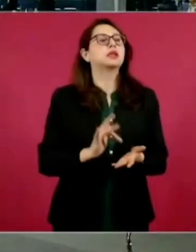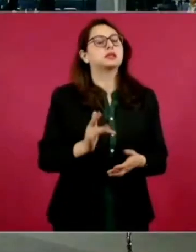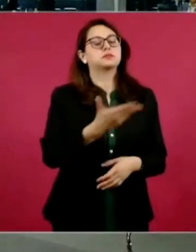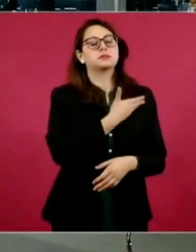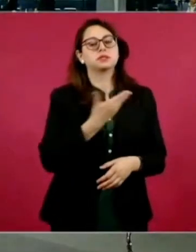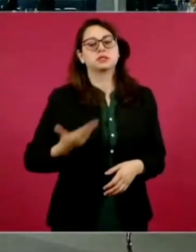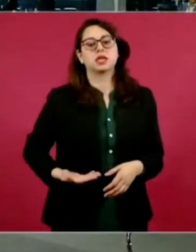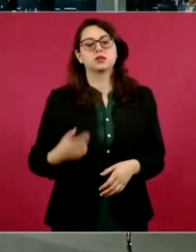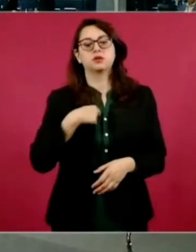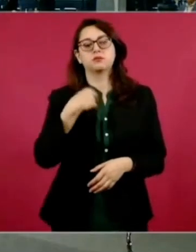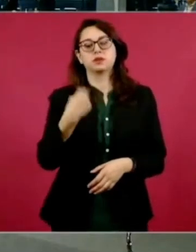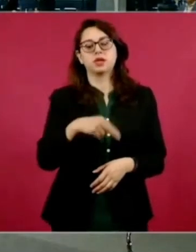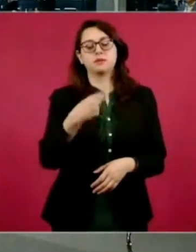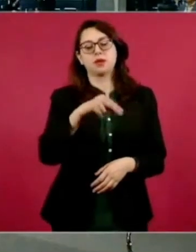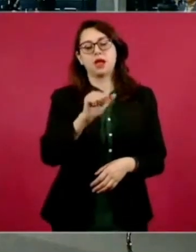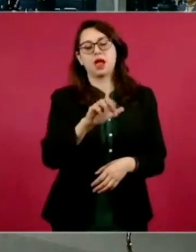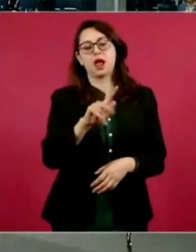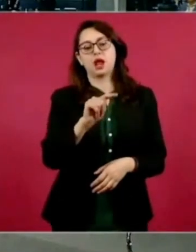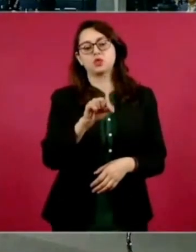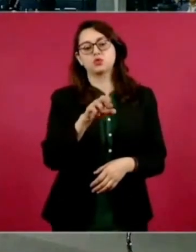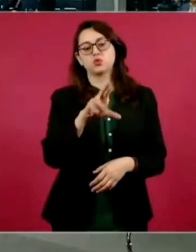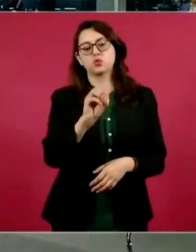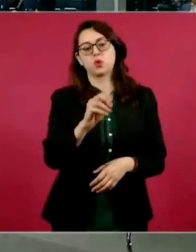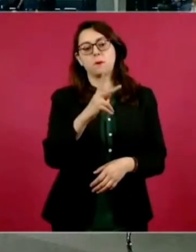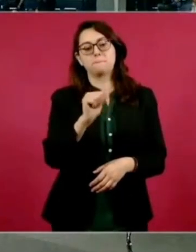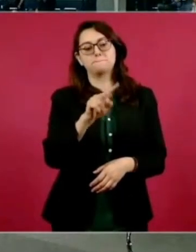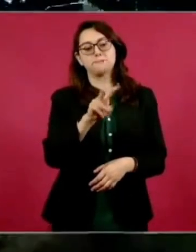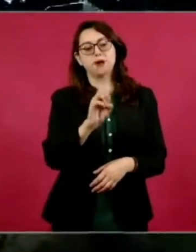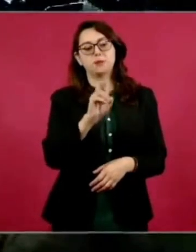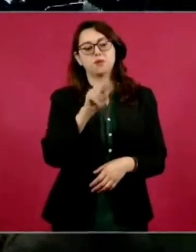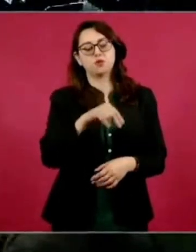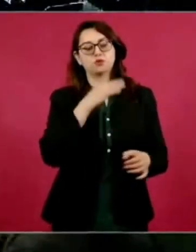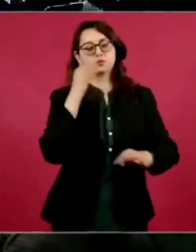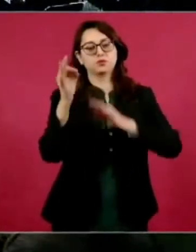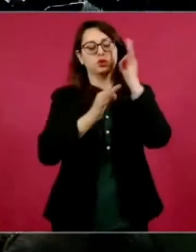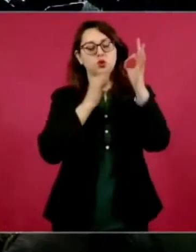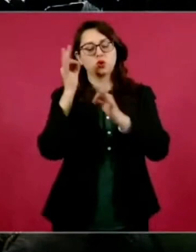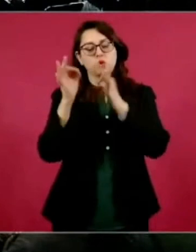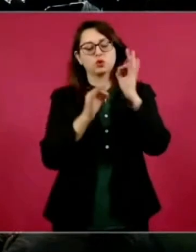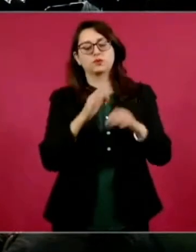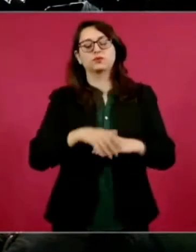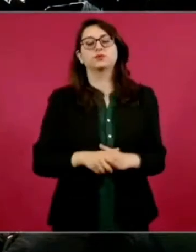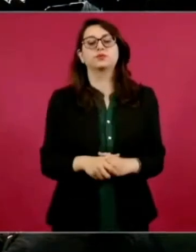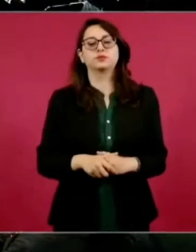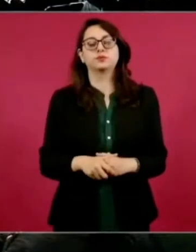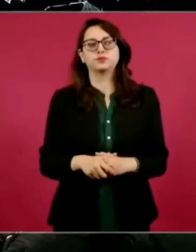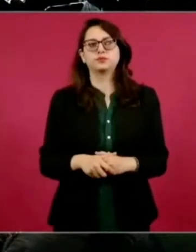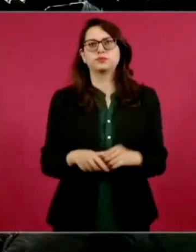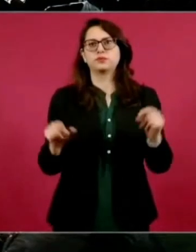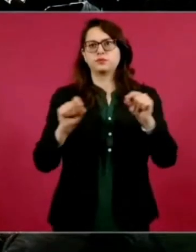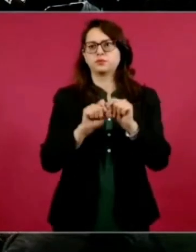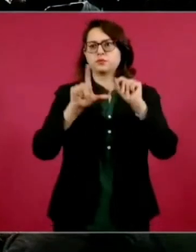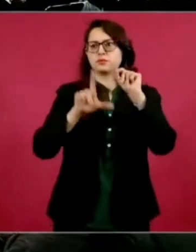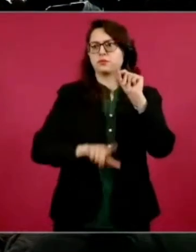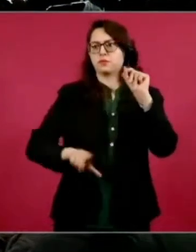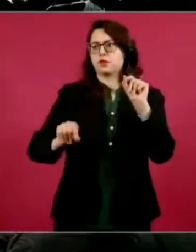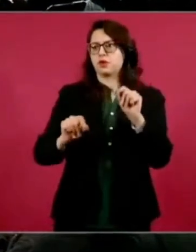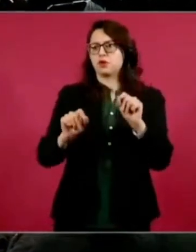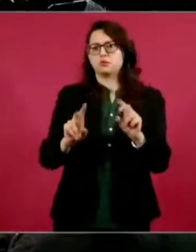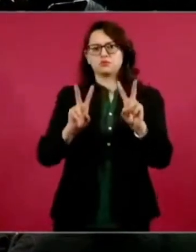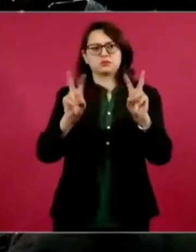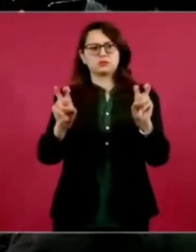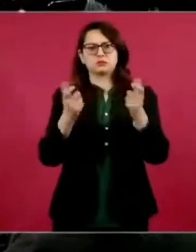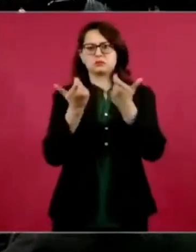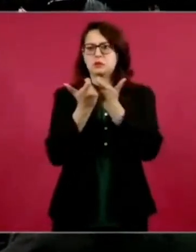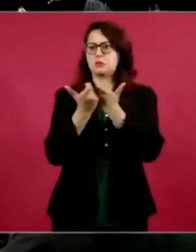Efecto colateral y el chapucero. Vemos que la actividad económica en México, vaya